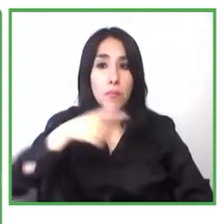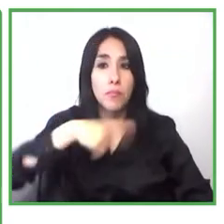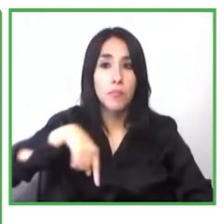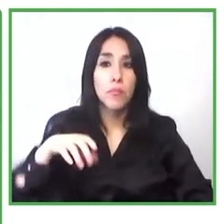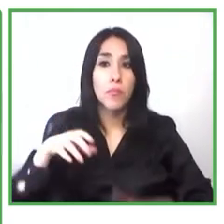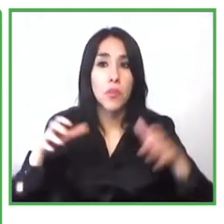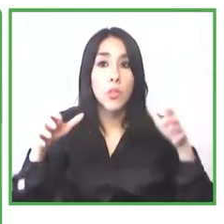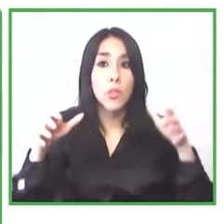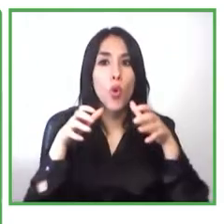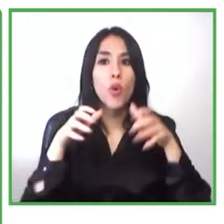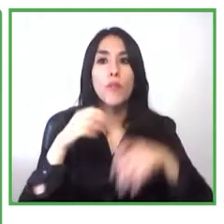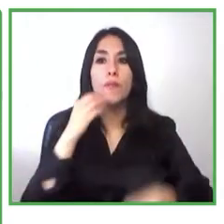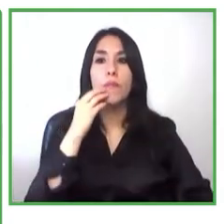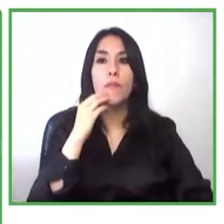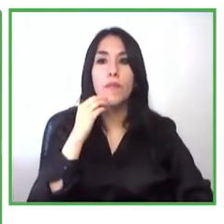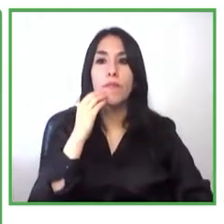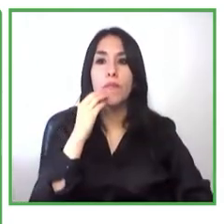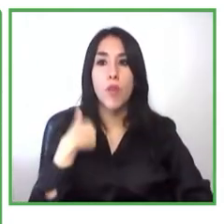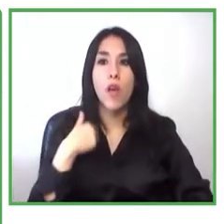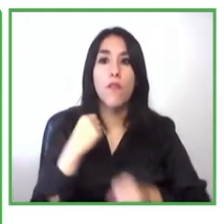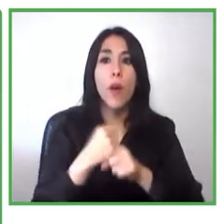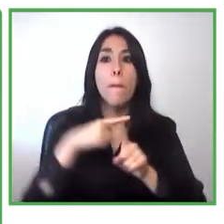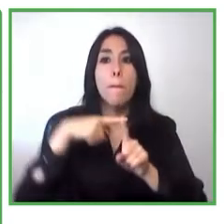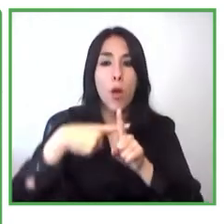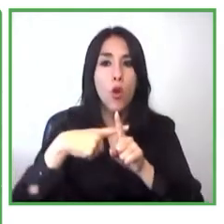con empresas como supermercados